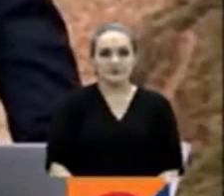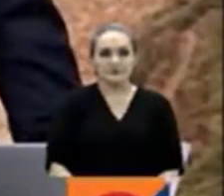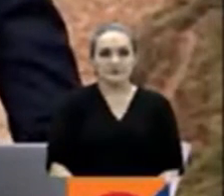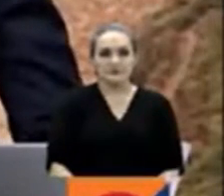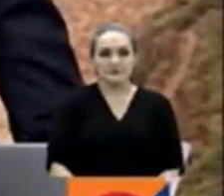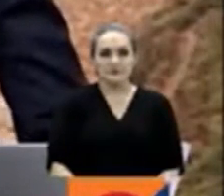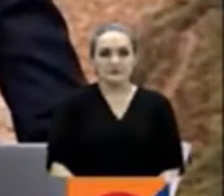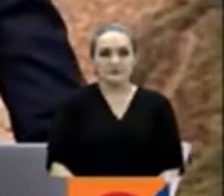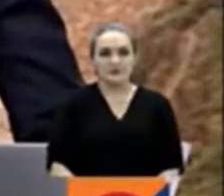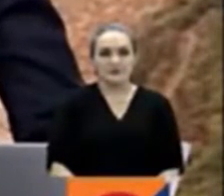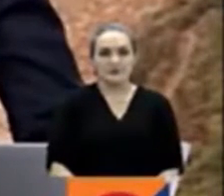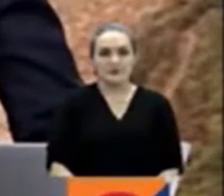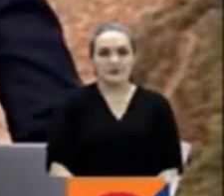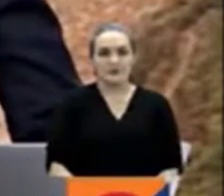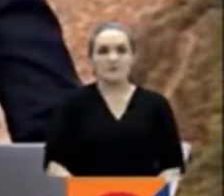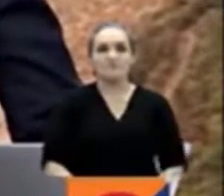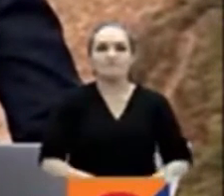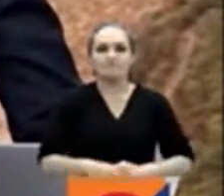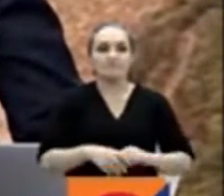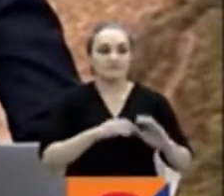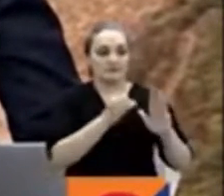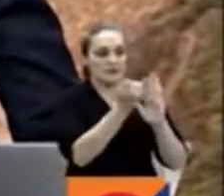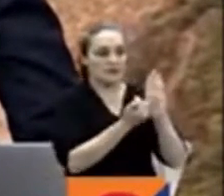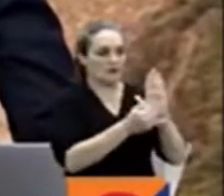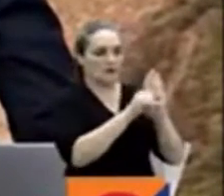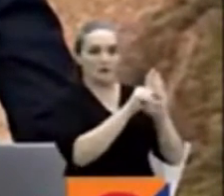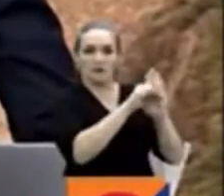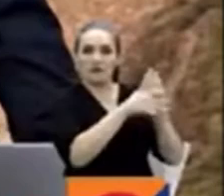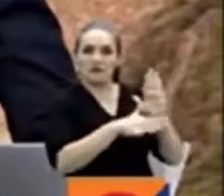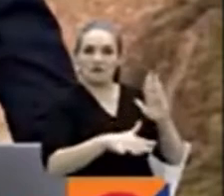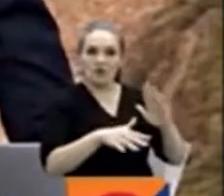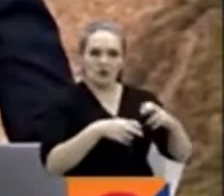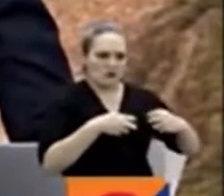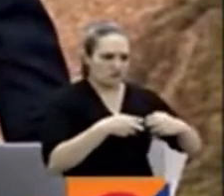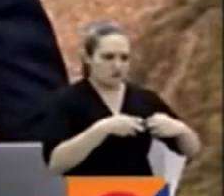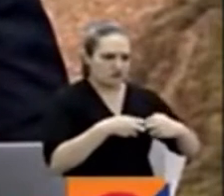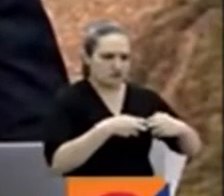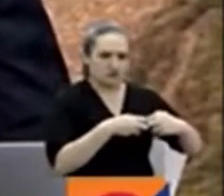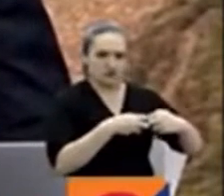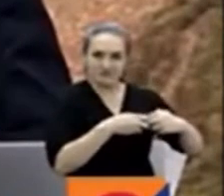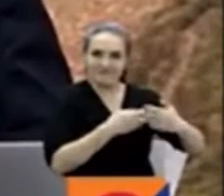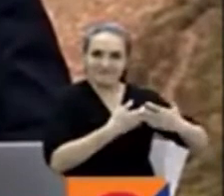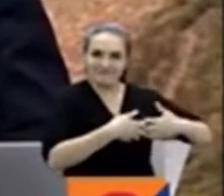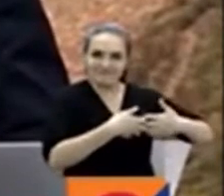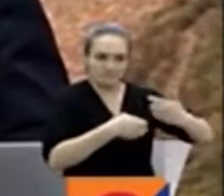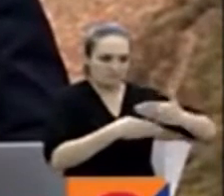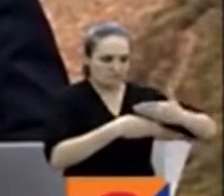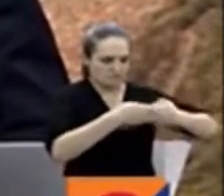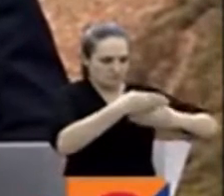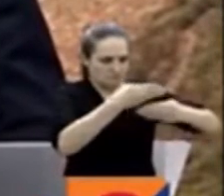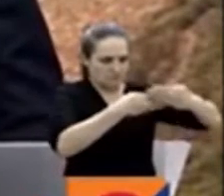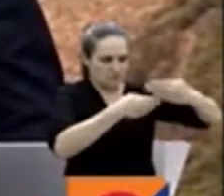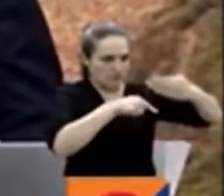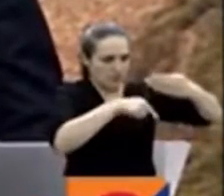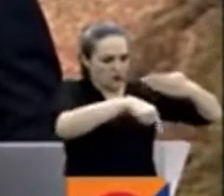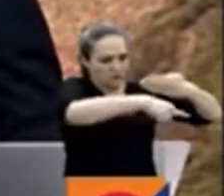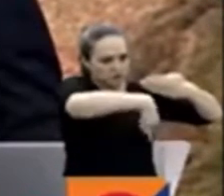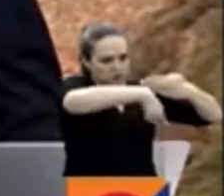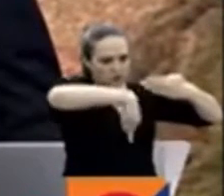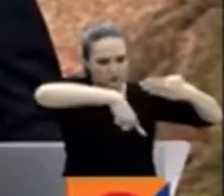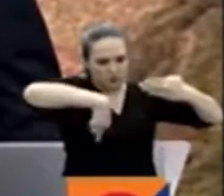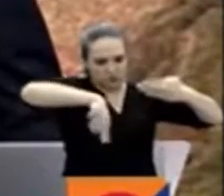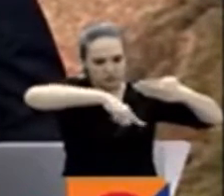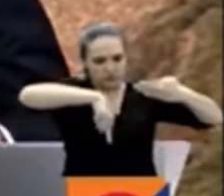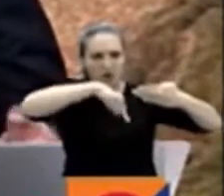Fue instalado un puesto de mando unificado en Hidroituango para iniciar las pruebas de las primeras turbinas. Sin embargo, EPM le pidió a la Comisión de